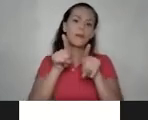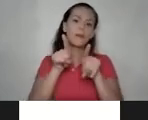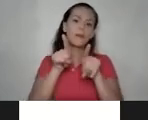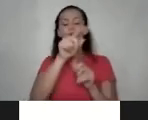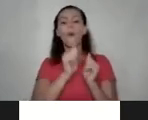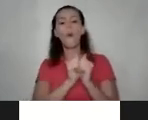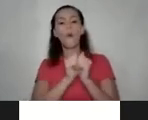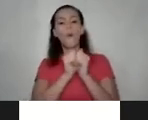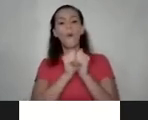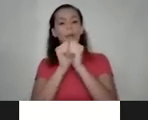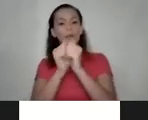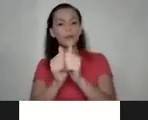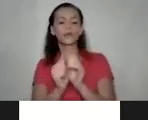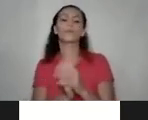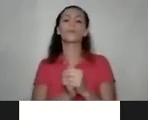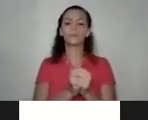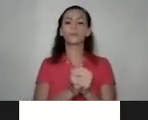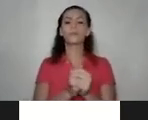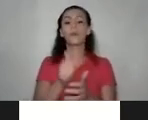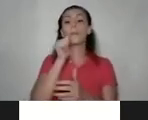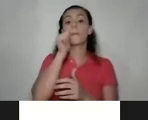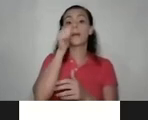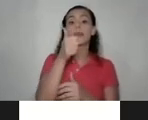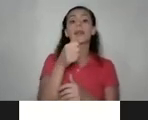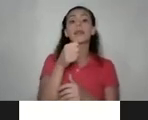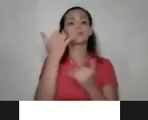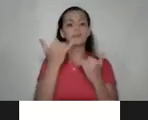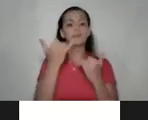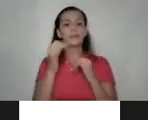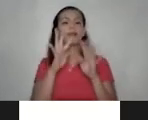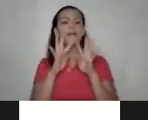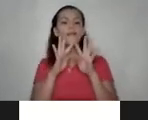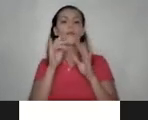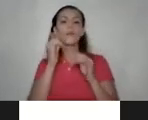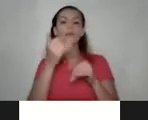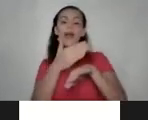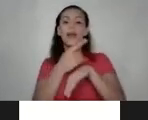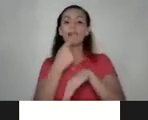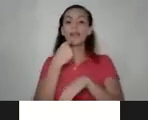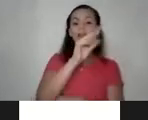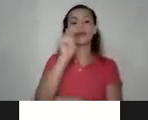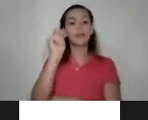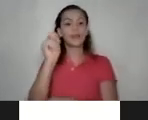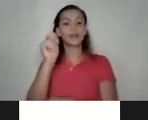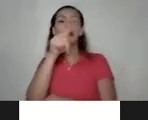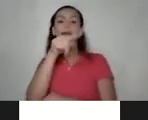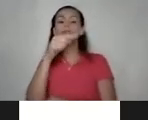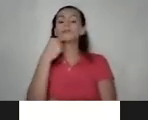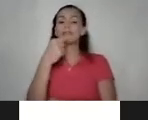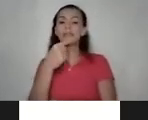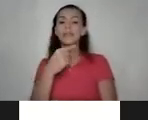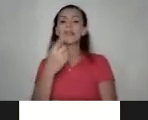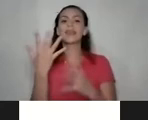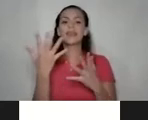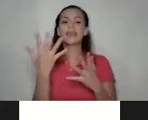mañana vamos a estar como ya nos adelantaron Feri y Natalia en la charla la